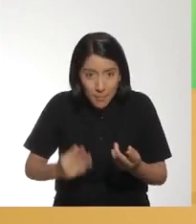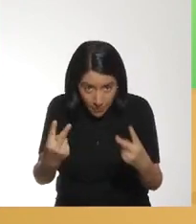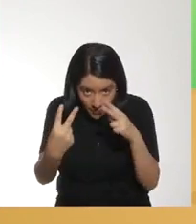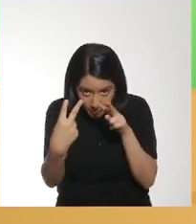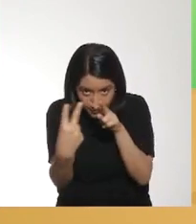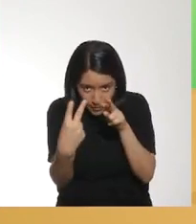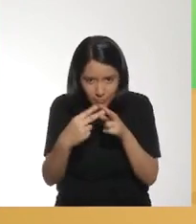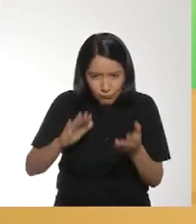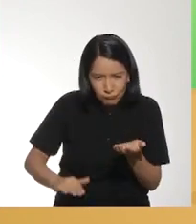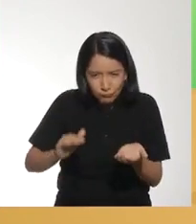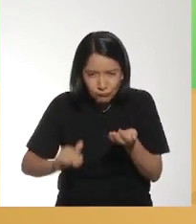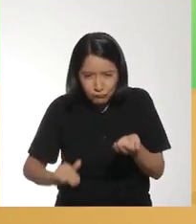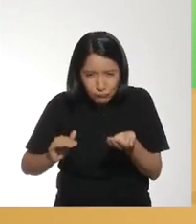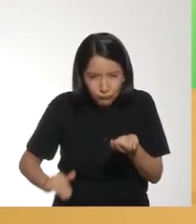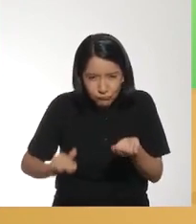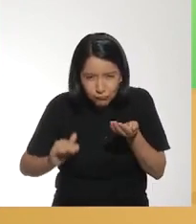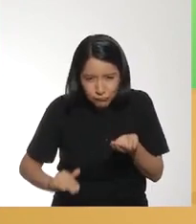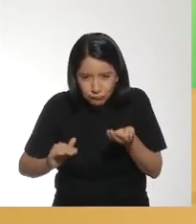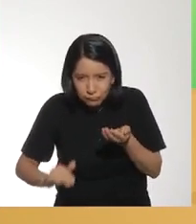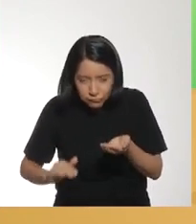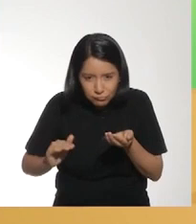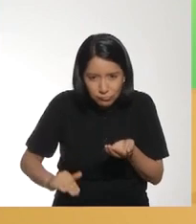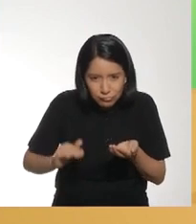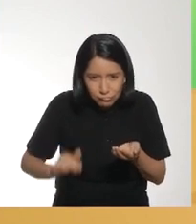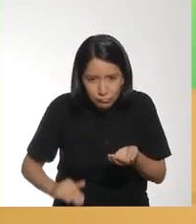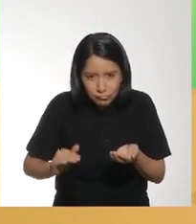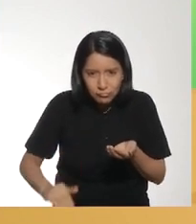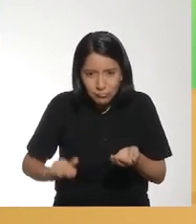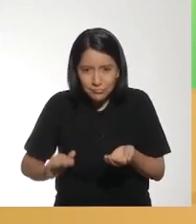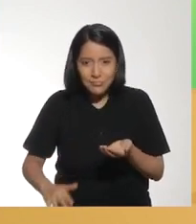¡Eso! ¡Mírame! ¡Date!